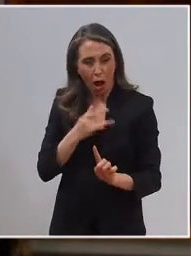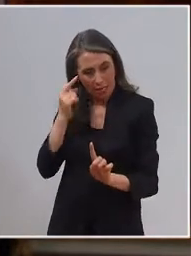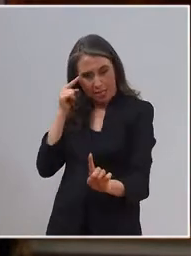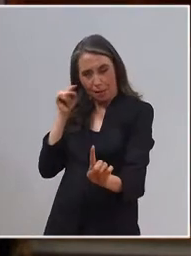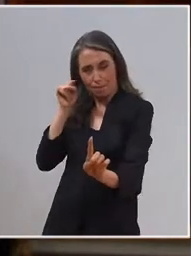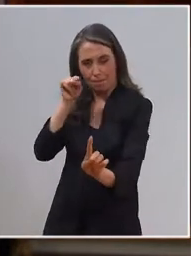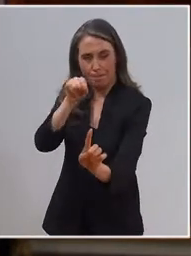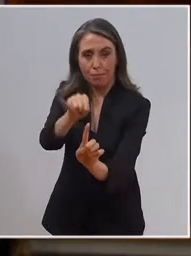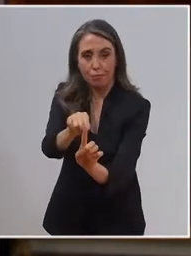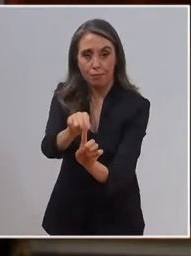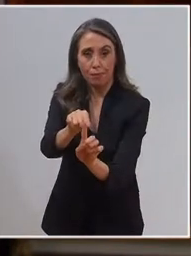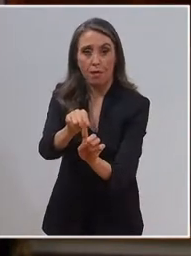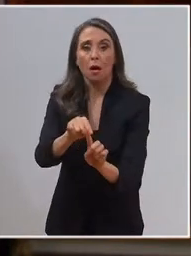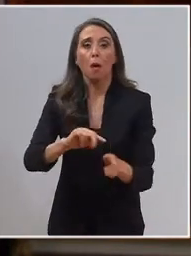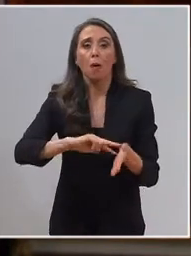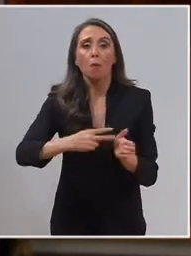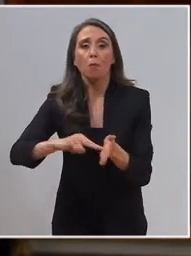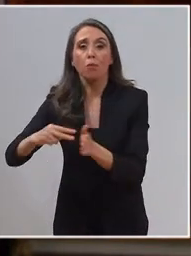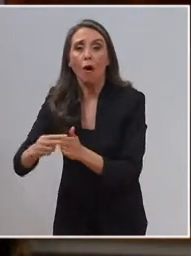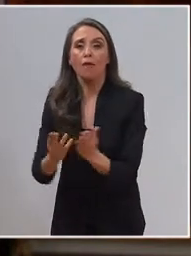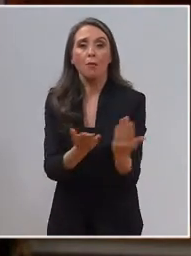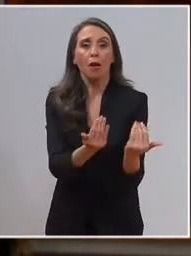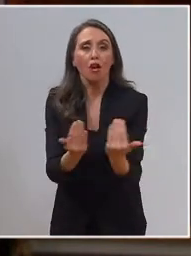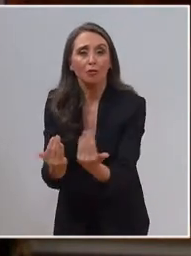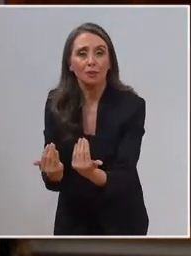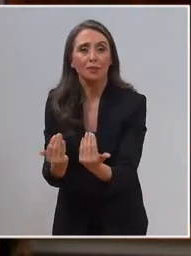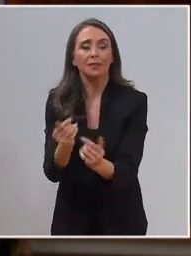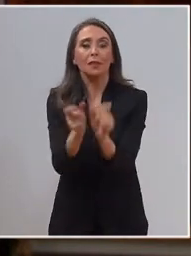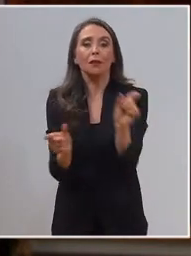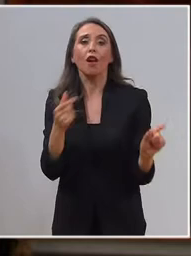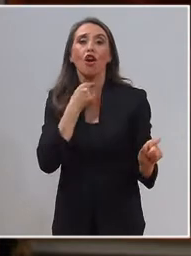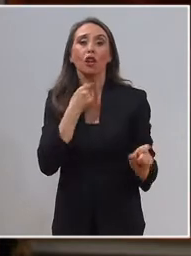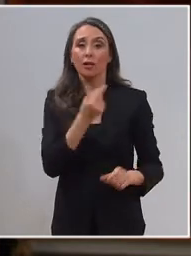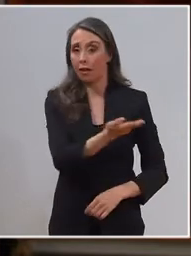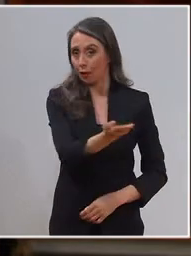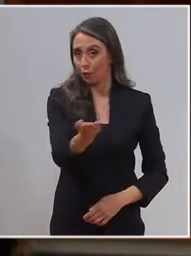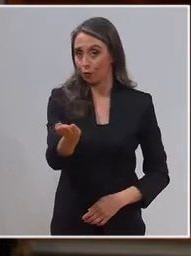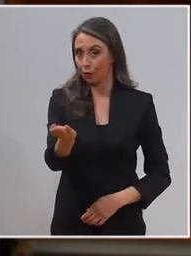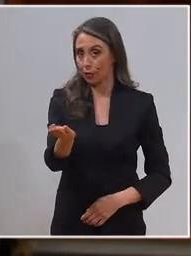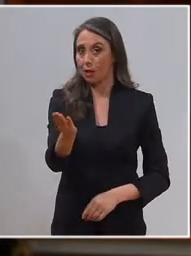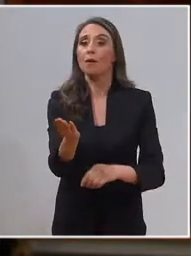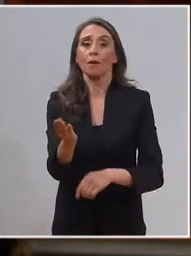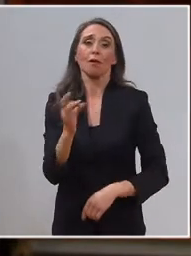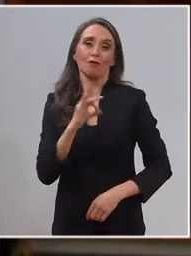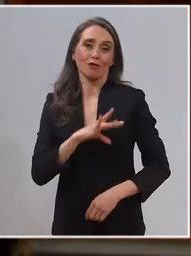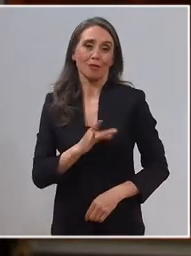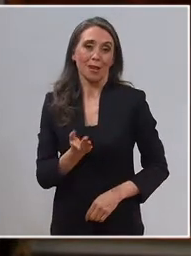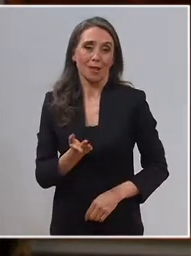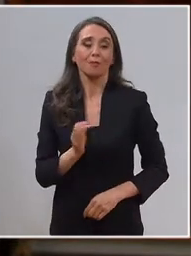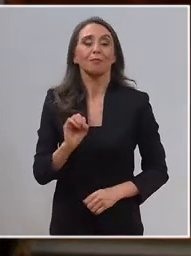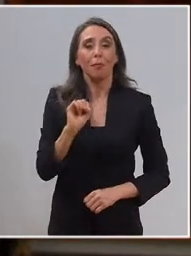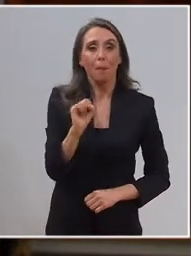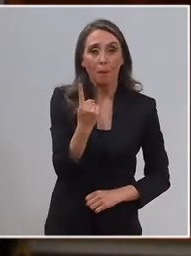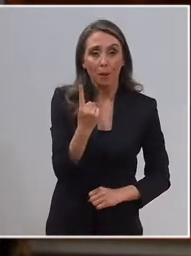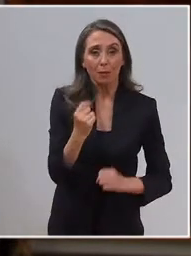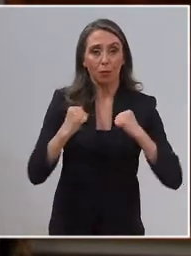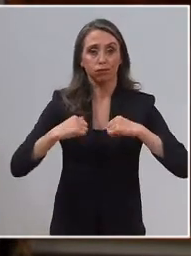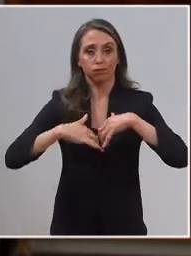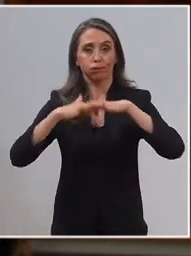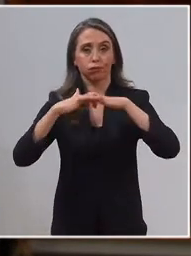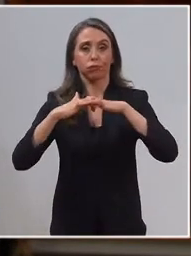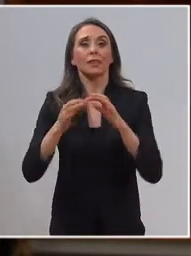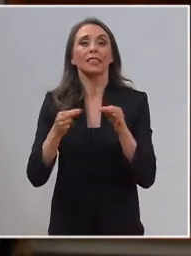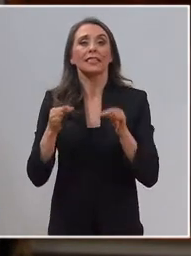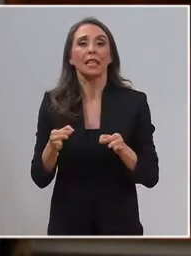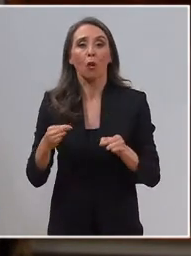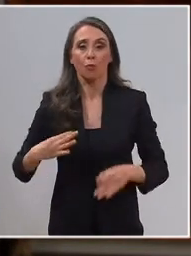énfasis en los problemas, necesidades y aspiraciones de ustedes, los chilenos. Primero, fortalece la